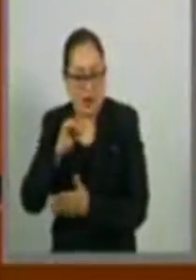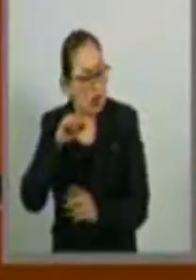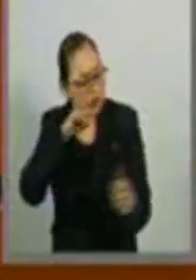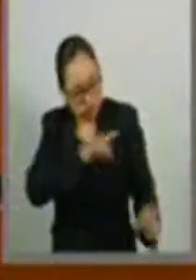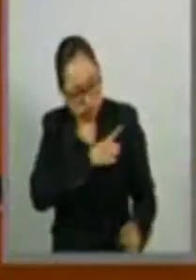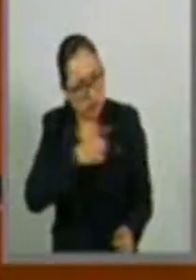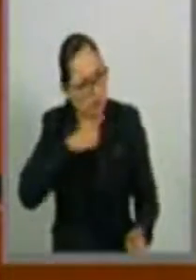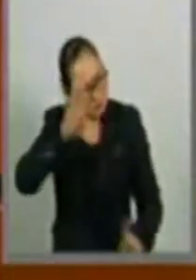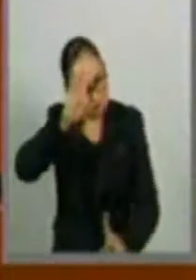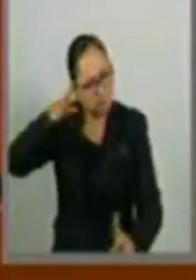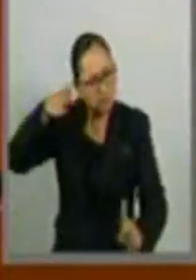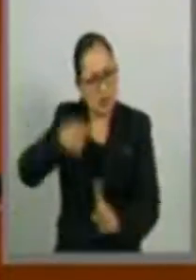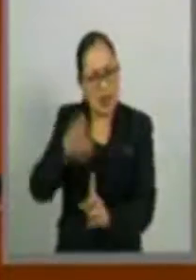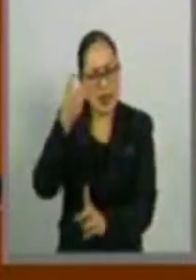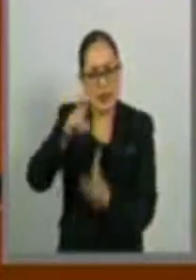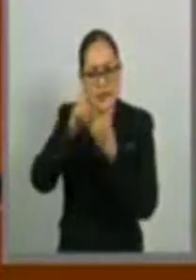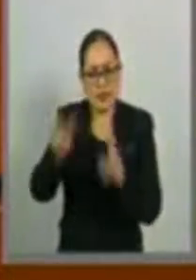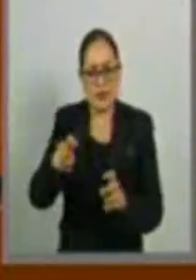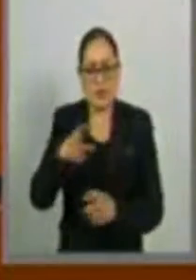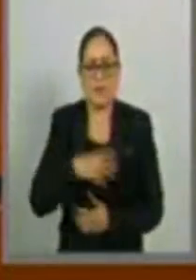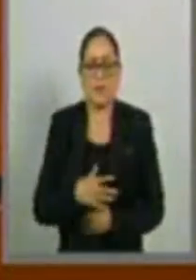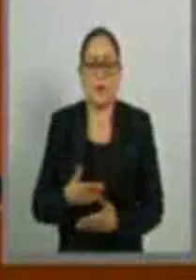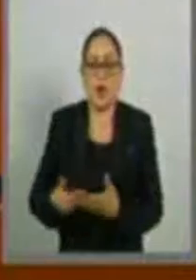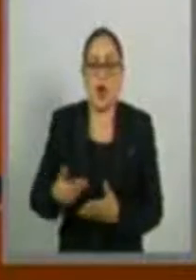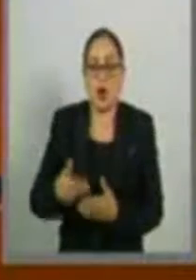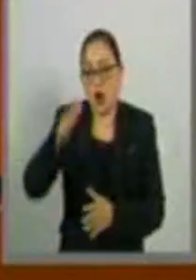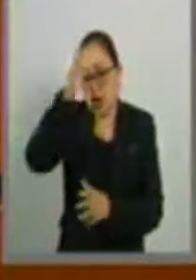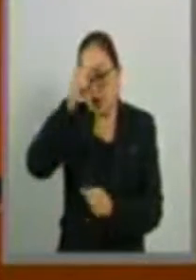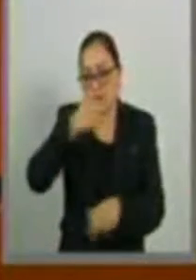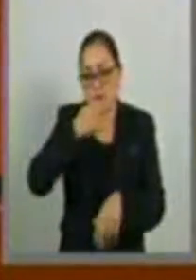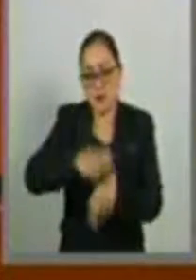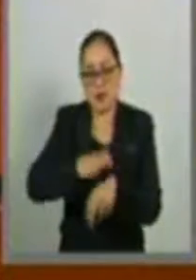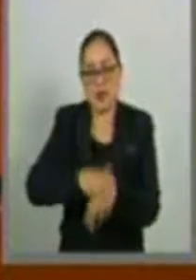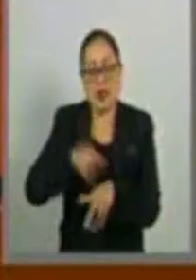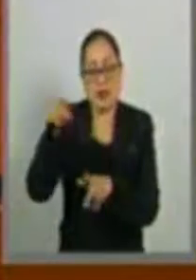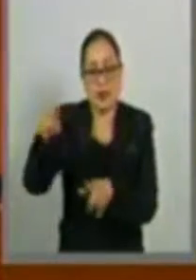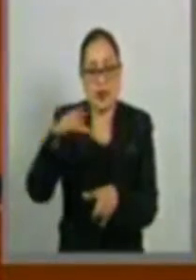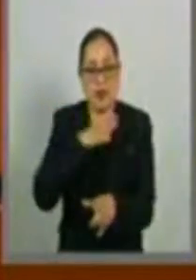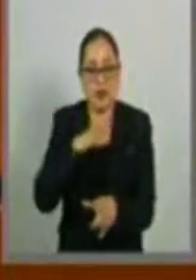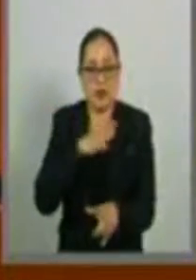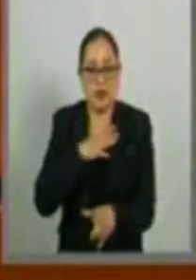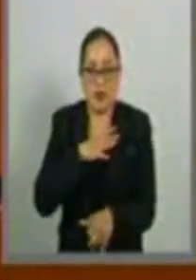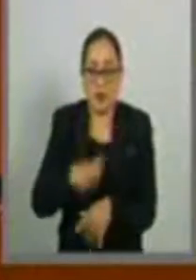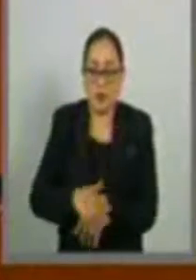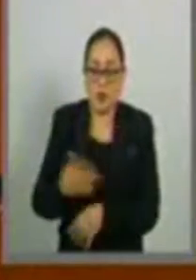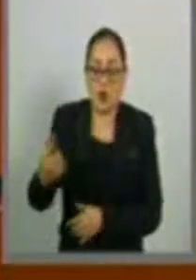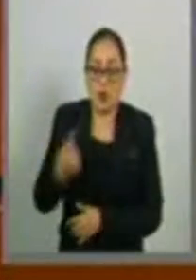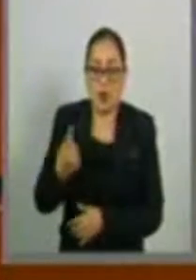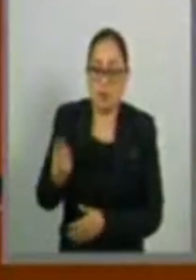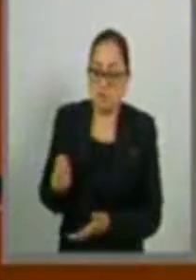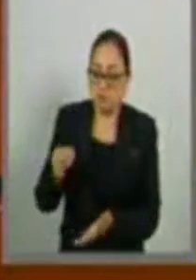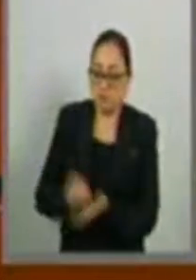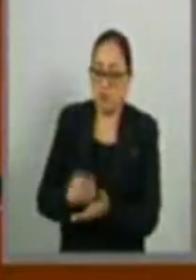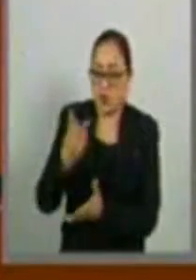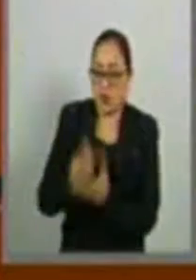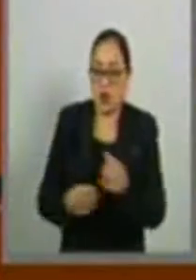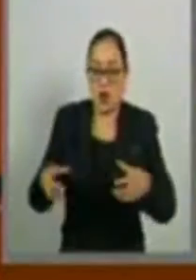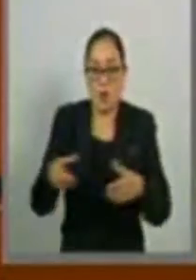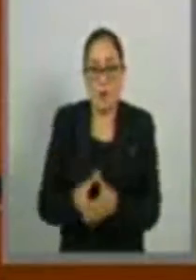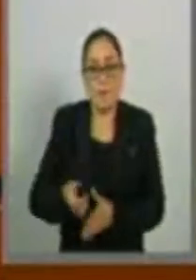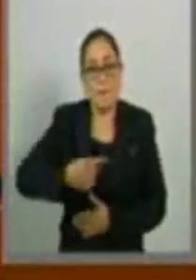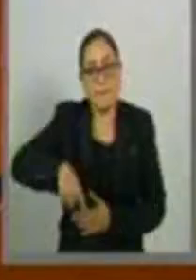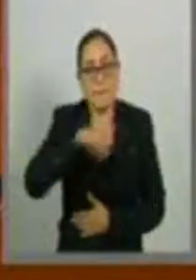alguna manera este que es un punto de acuerdo va más allá porque también va implícito en él la